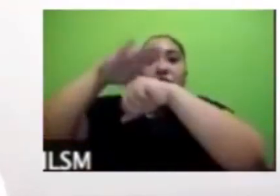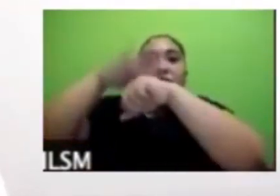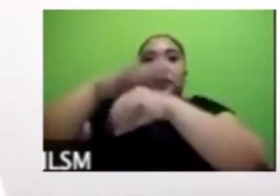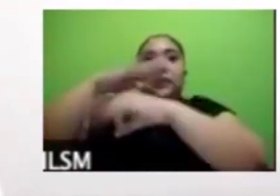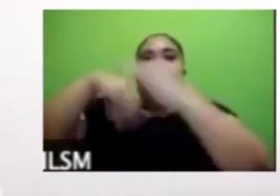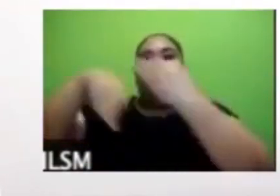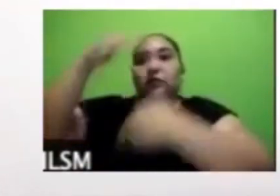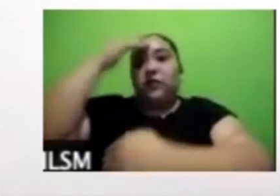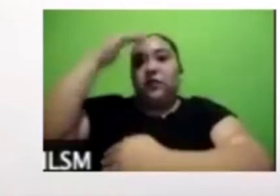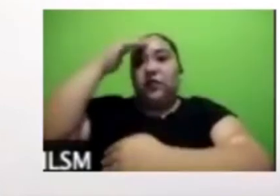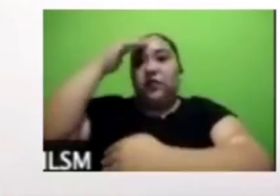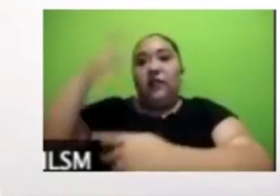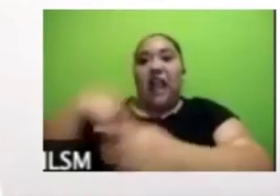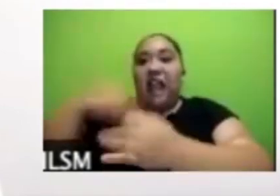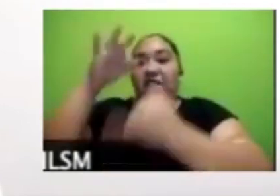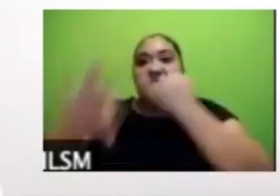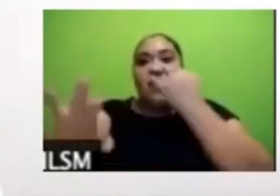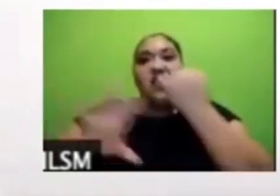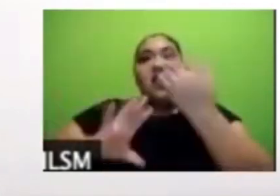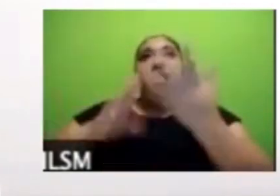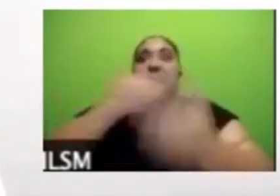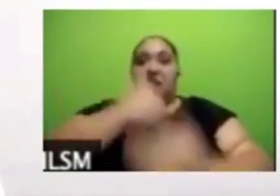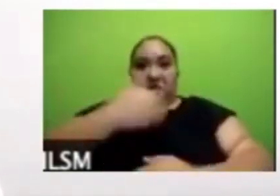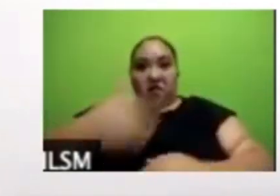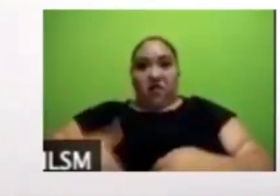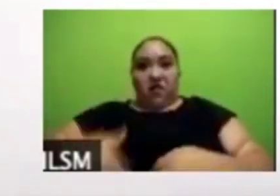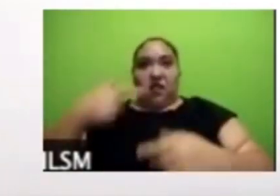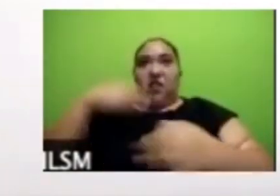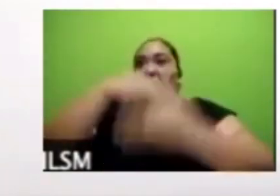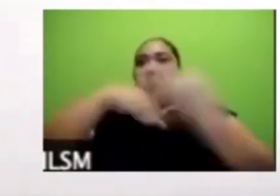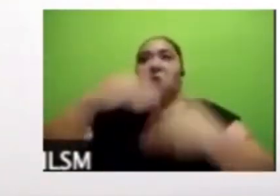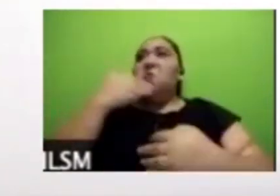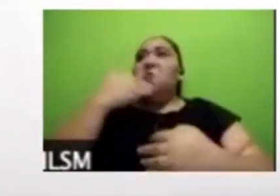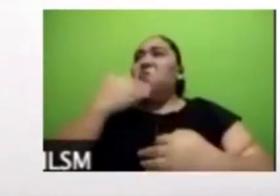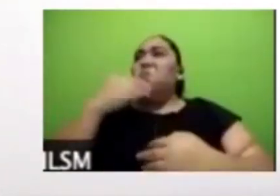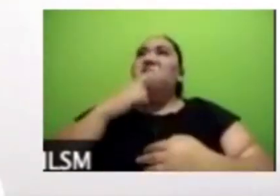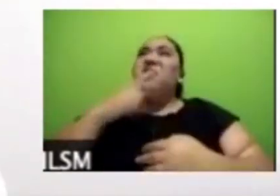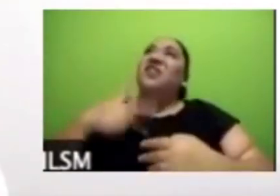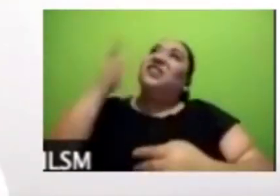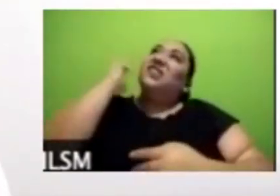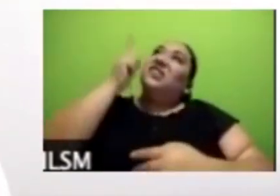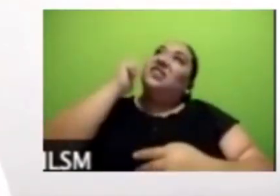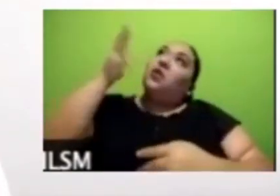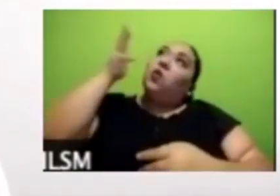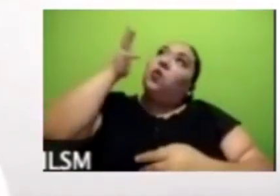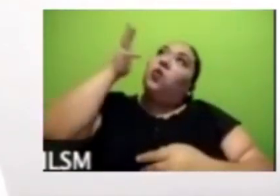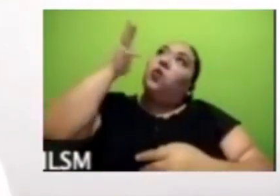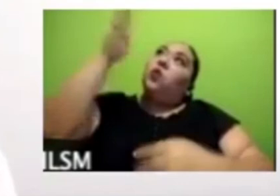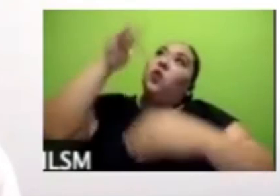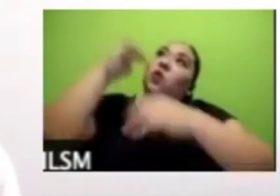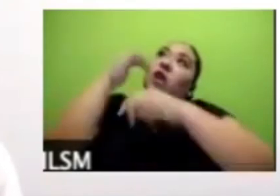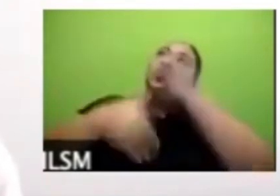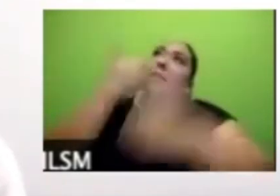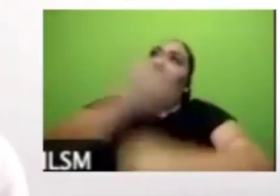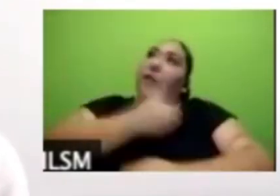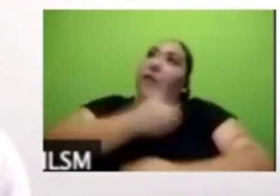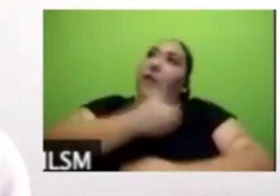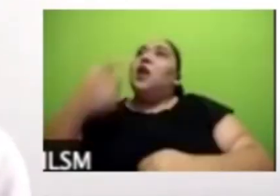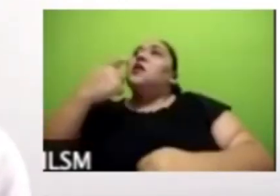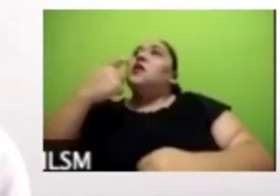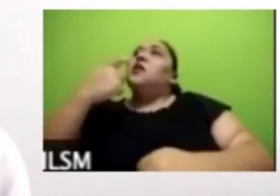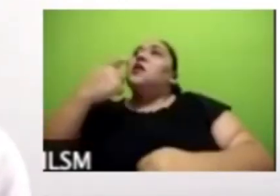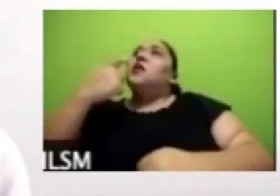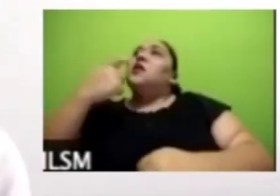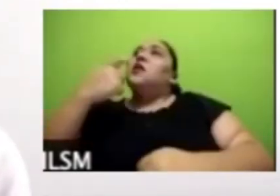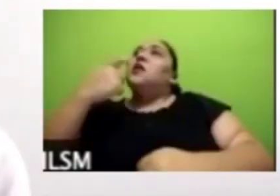mejor, desde la calidad de vida hasta el ingreso, la economía, la seguridad, etc. Y ya había un flanco abierto y aquí me